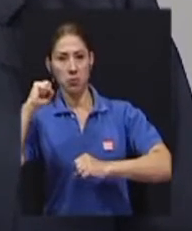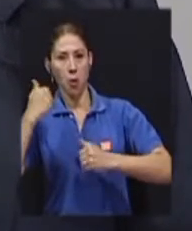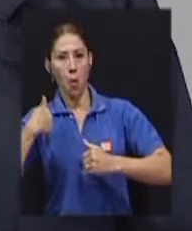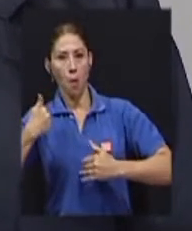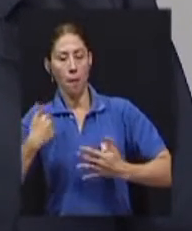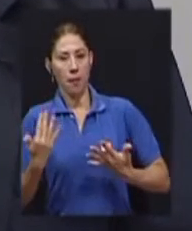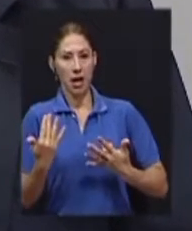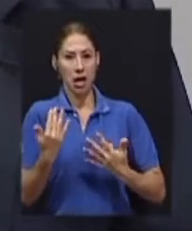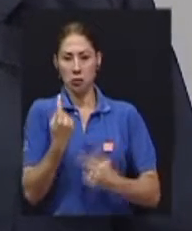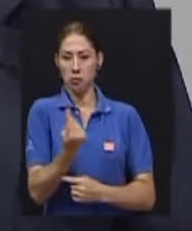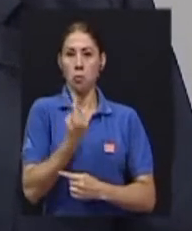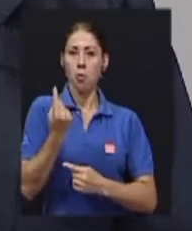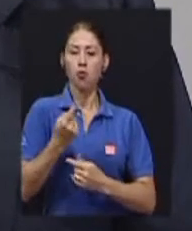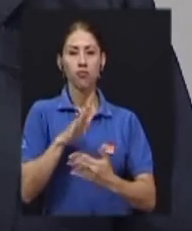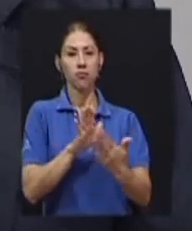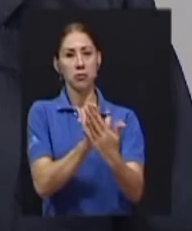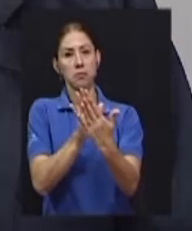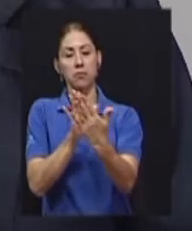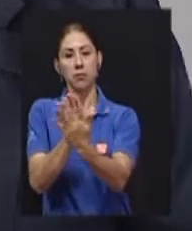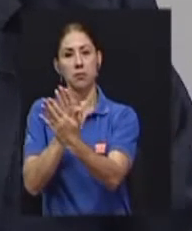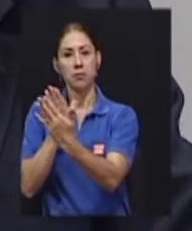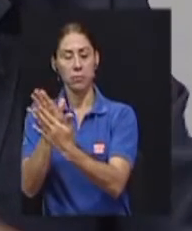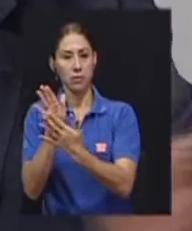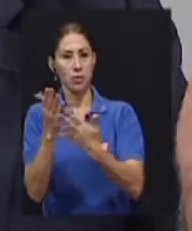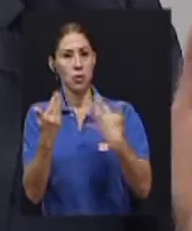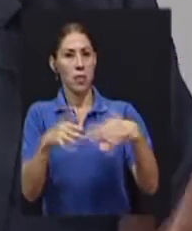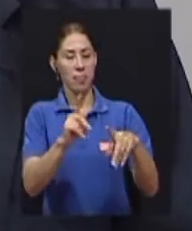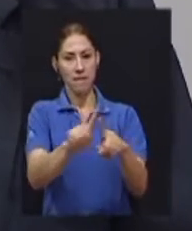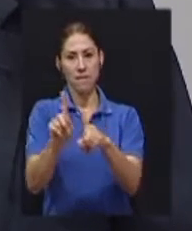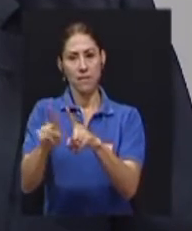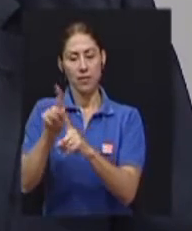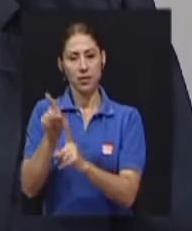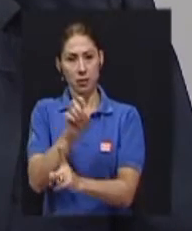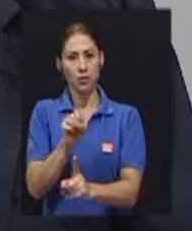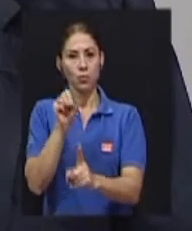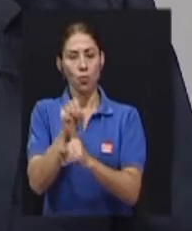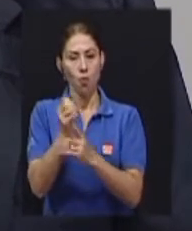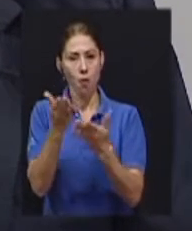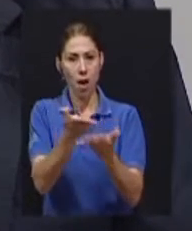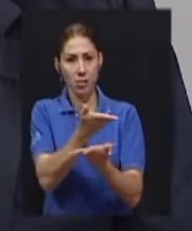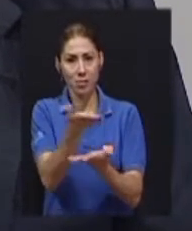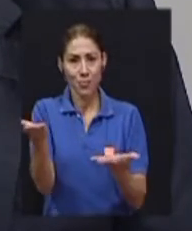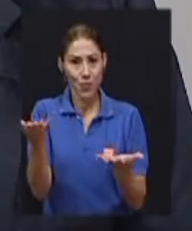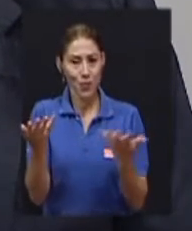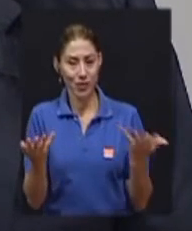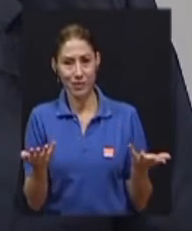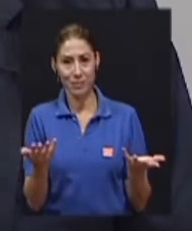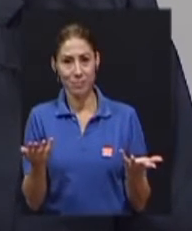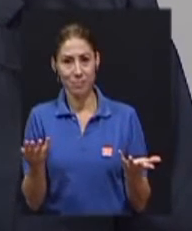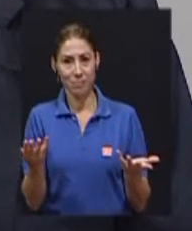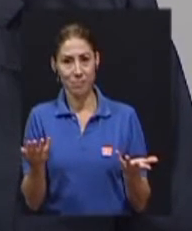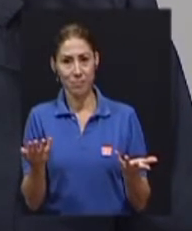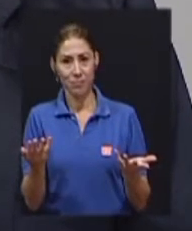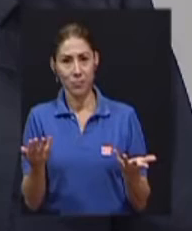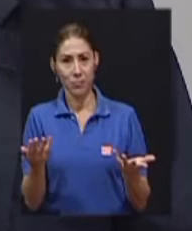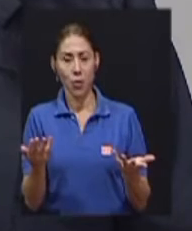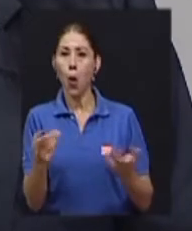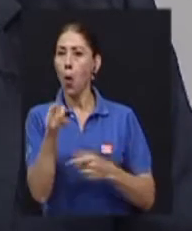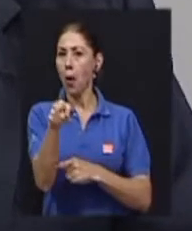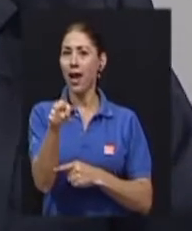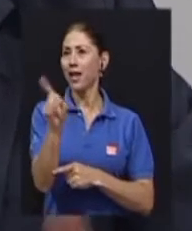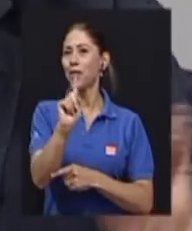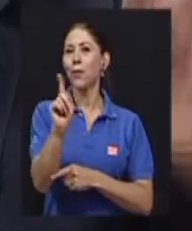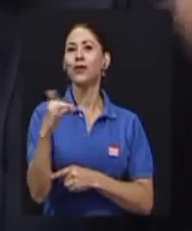a retos que están sobre la capacidad humana, o como un